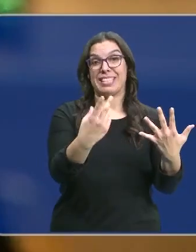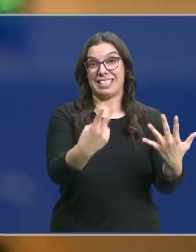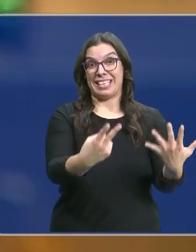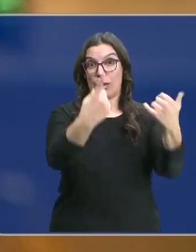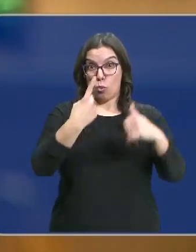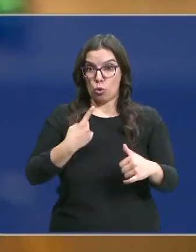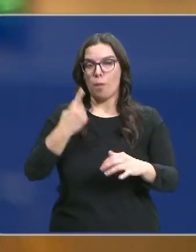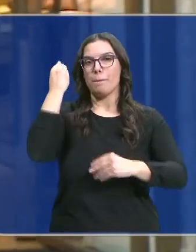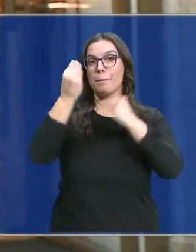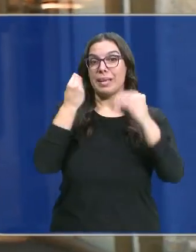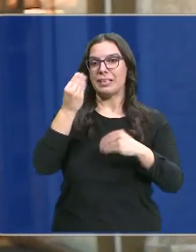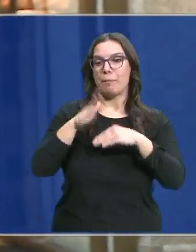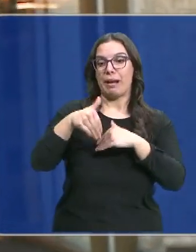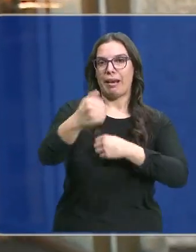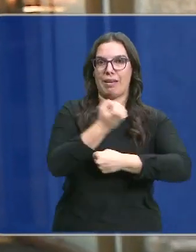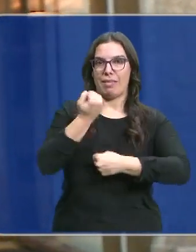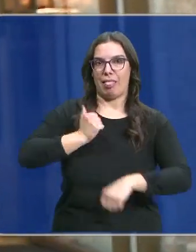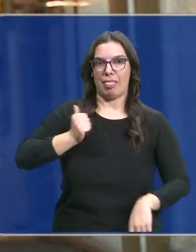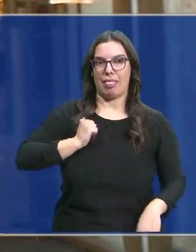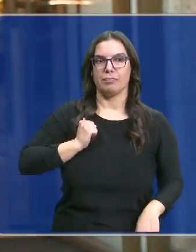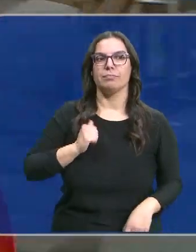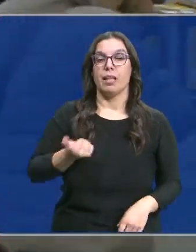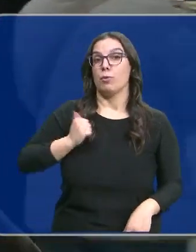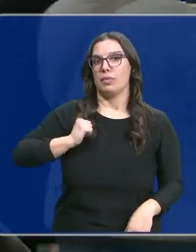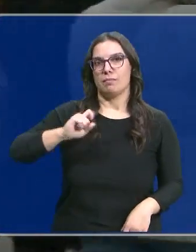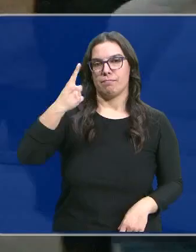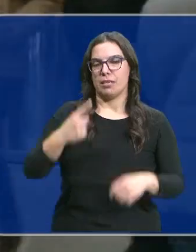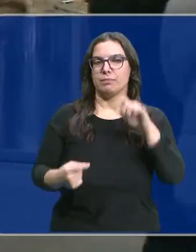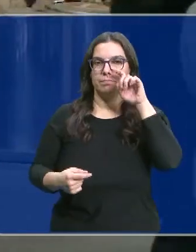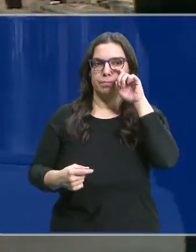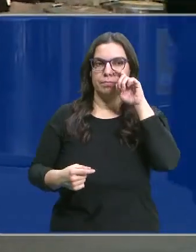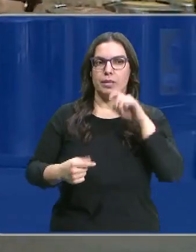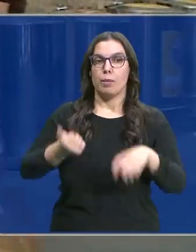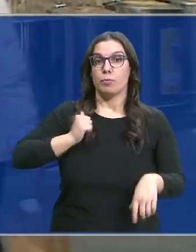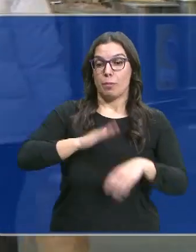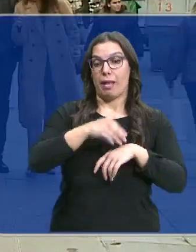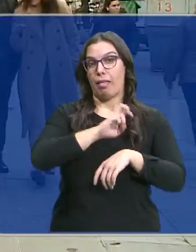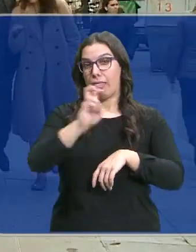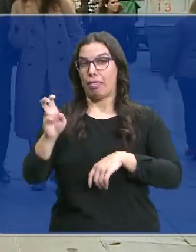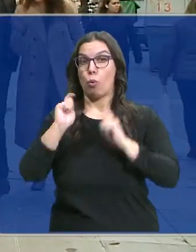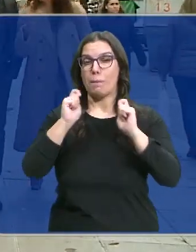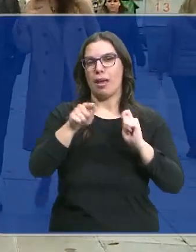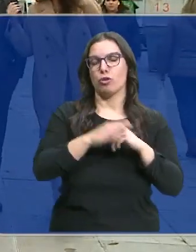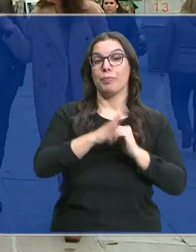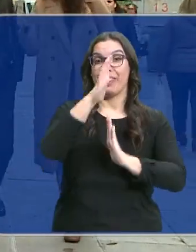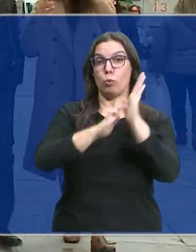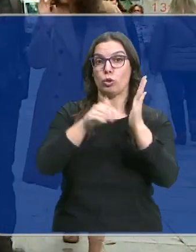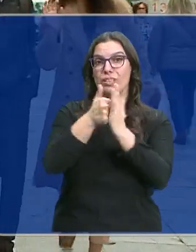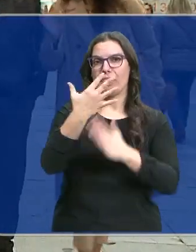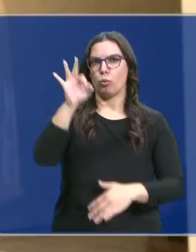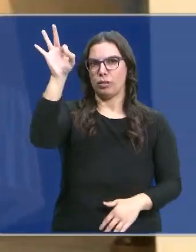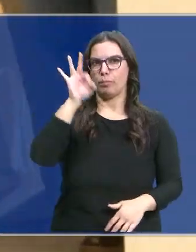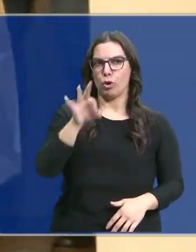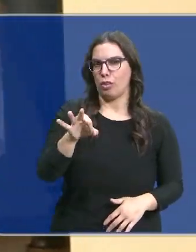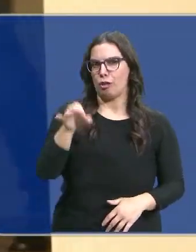en las próximas fechas. Voy a aprovechar sobre todo para las compras navideñas. He aprovechado para cumpleaños que tengo varios. Los descuentos de hasta el 50